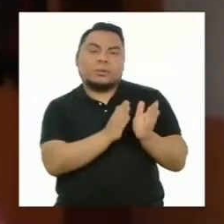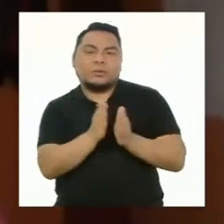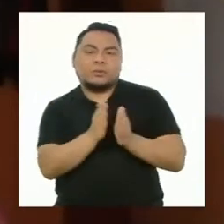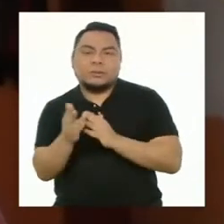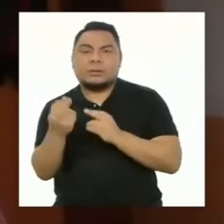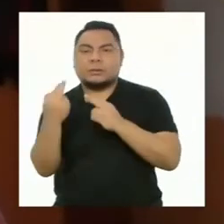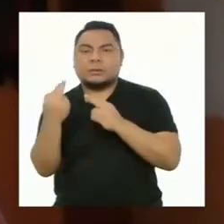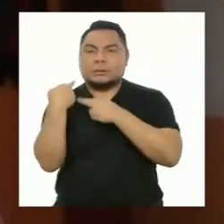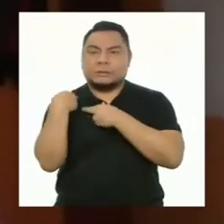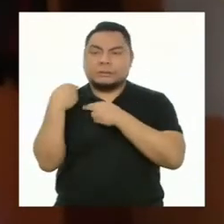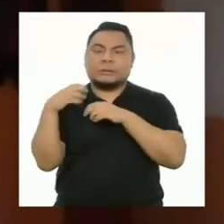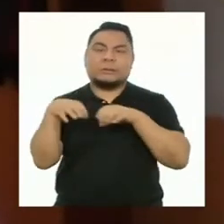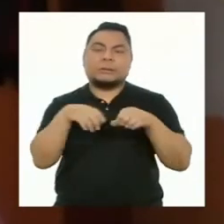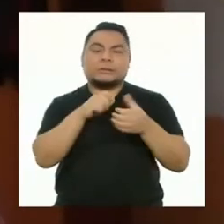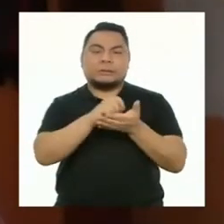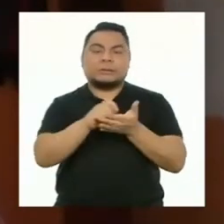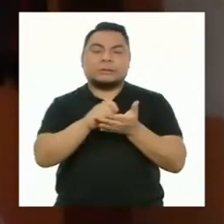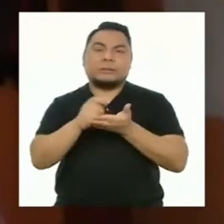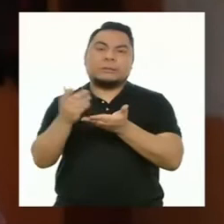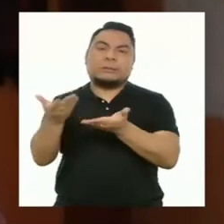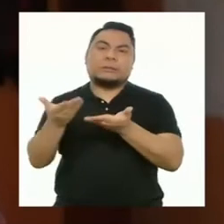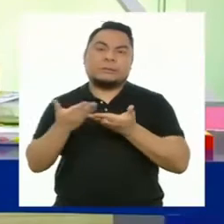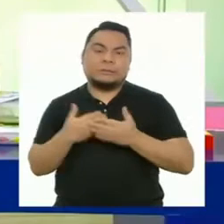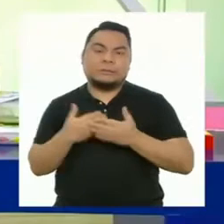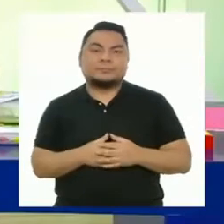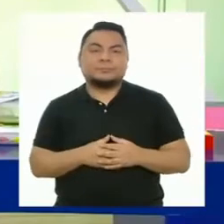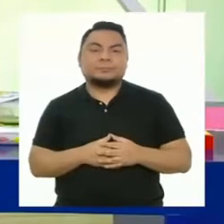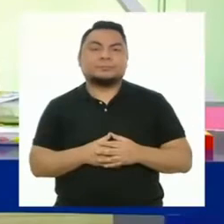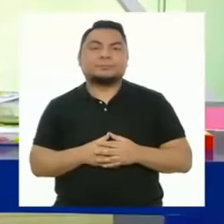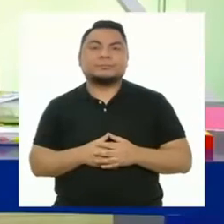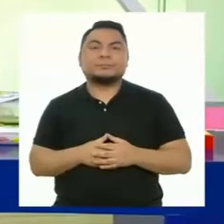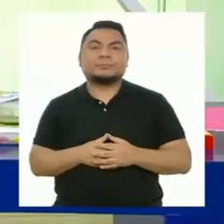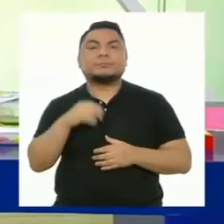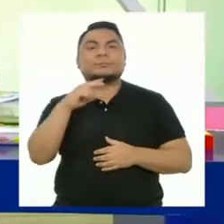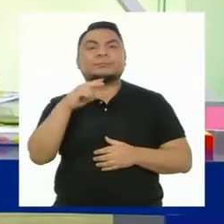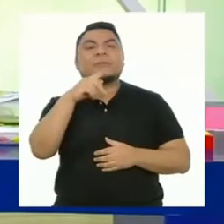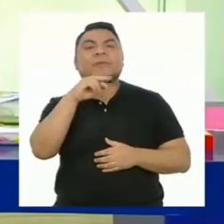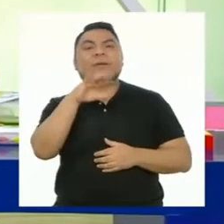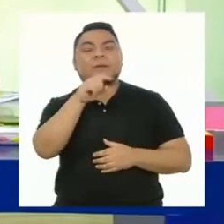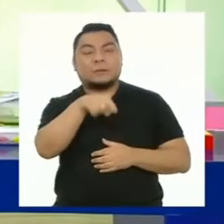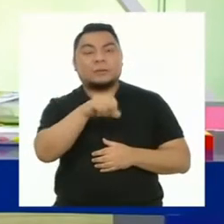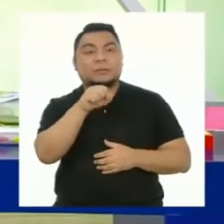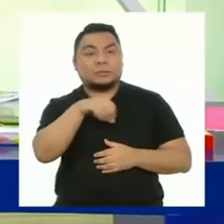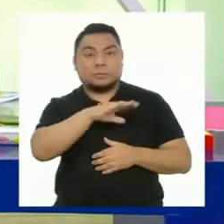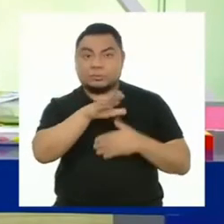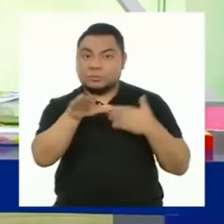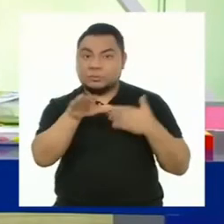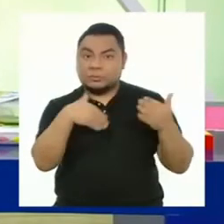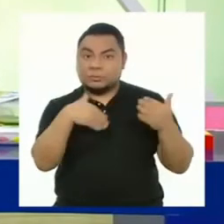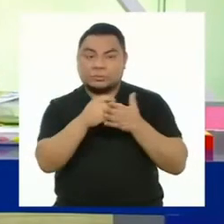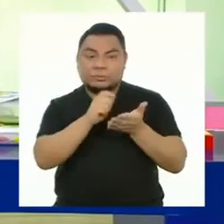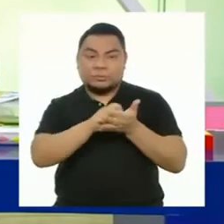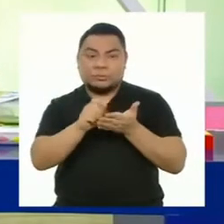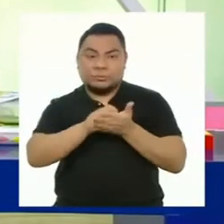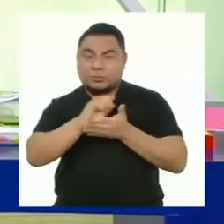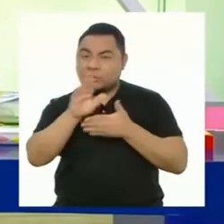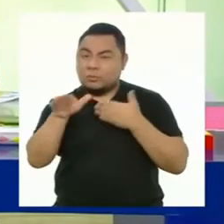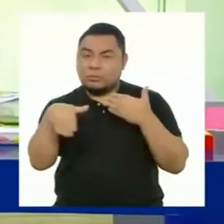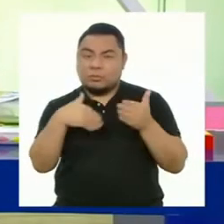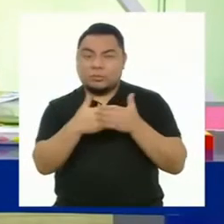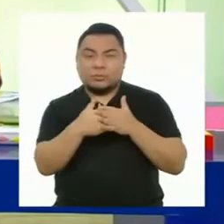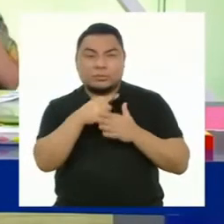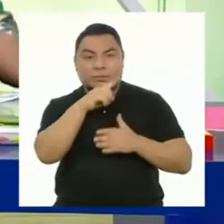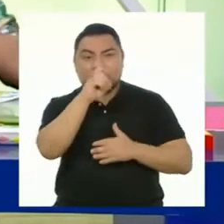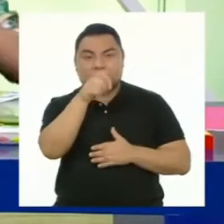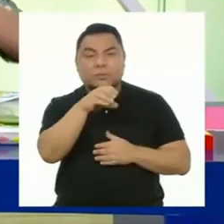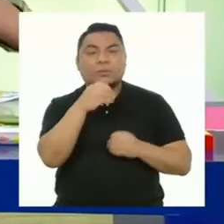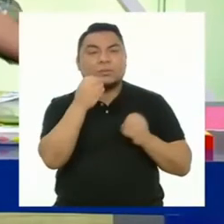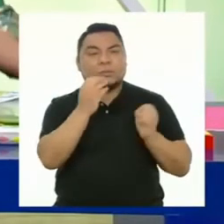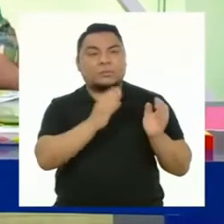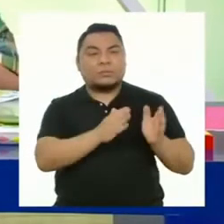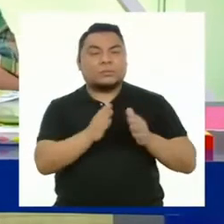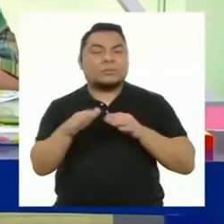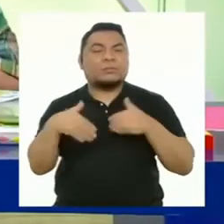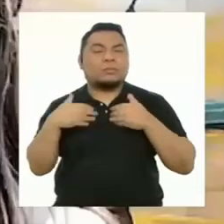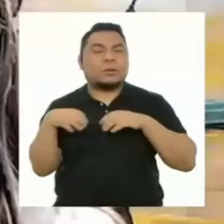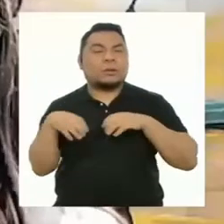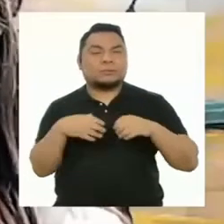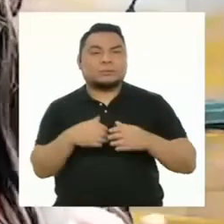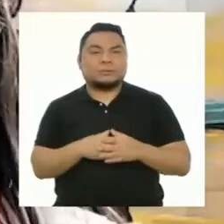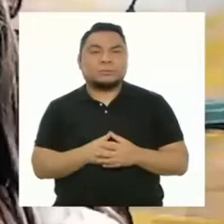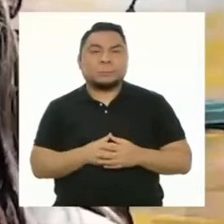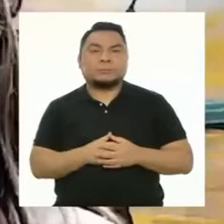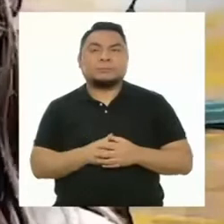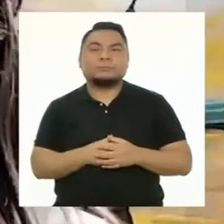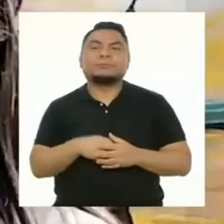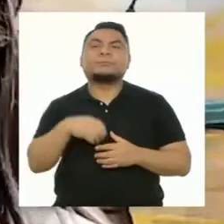deberes y tareas que me han encomendado a mí. Karine, ¿has cumplido con todos los retos? ¿Cómo te organizas para poder